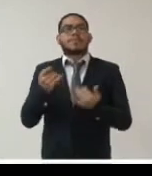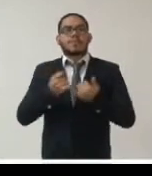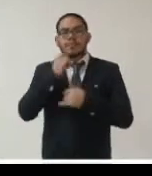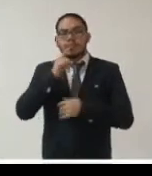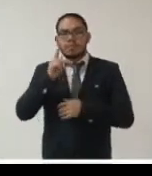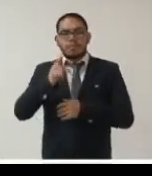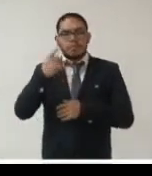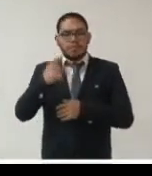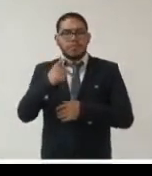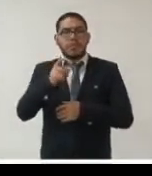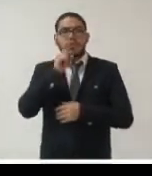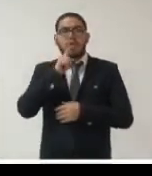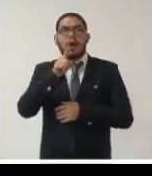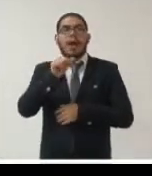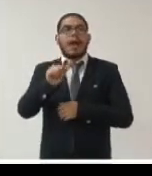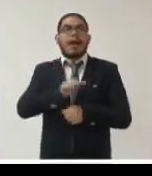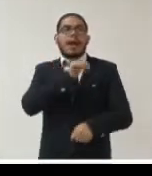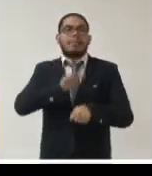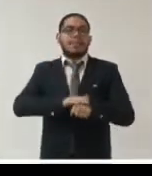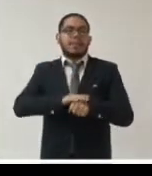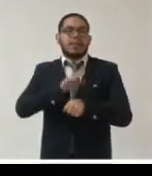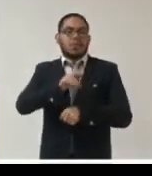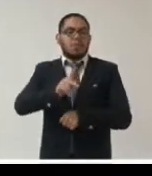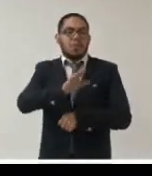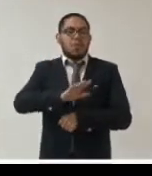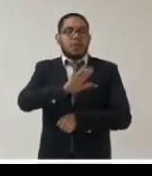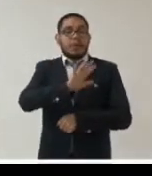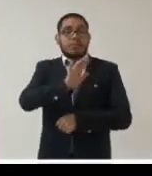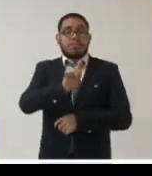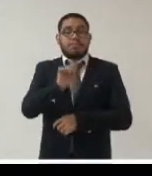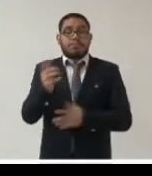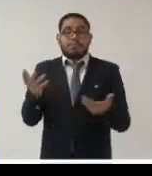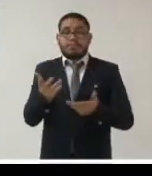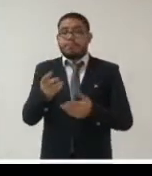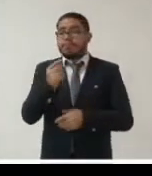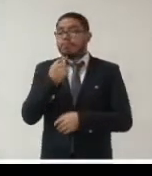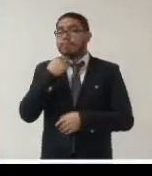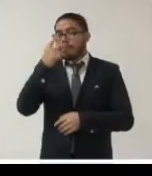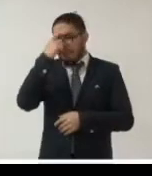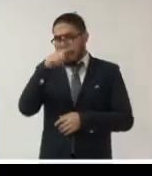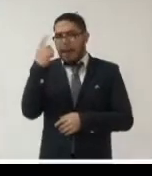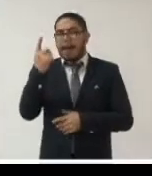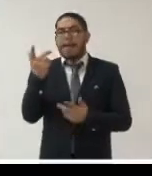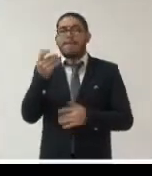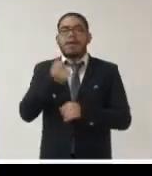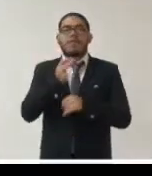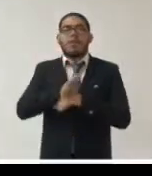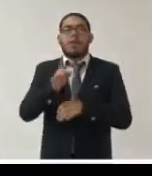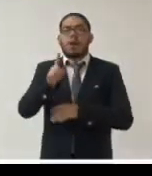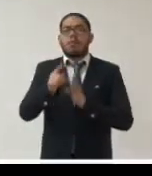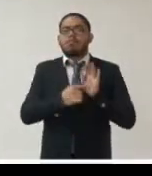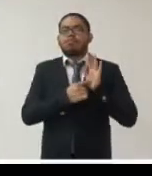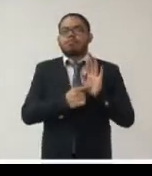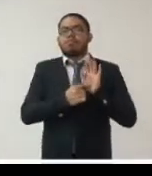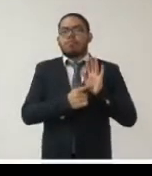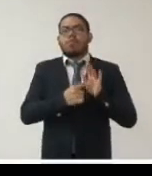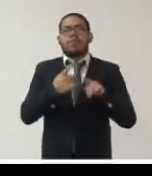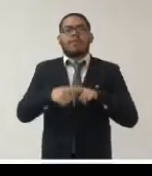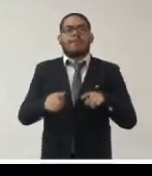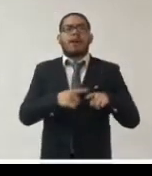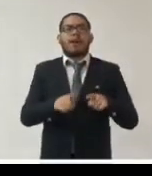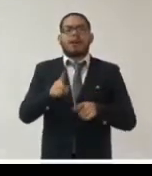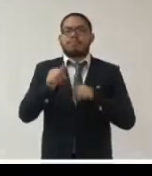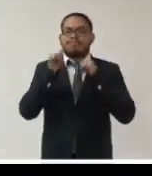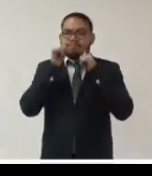distintas administraciones públicas ¿no? se han ocupado de facilitar la búsqueda de la información de mostrar de manera segmentada